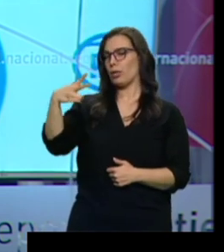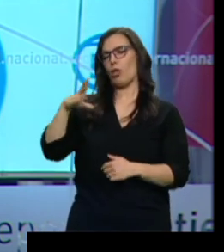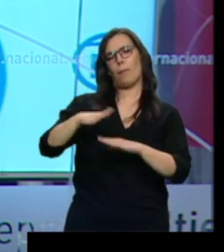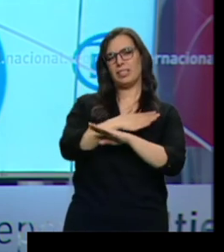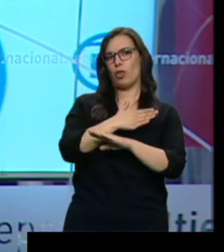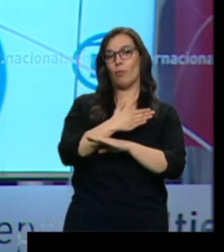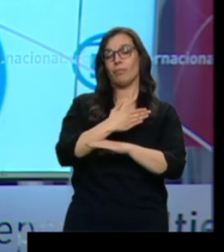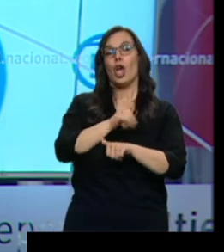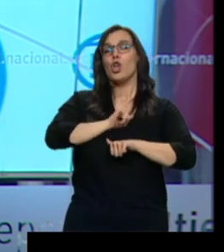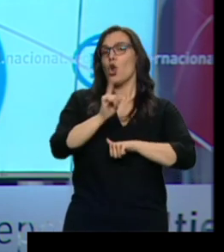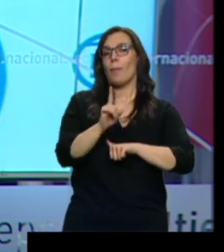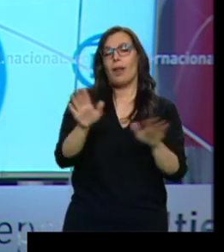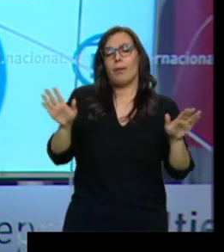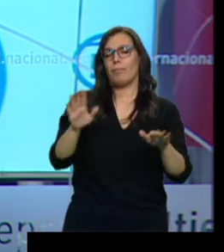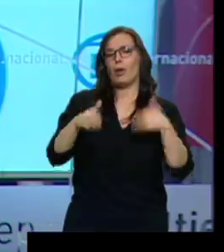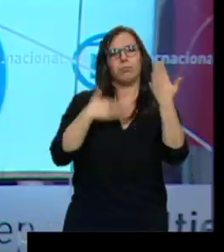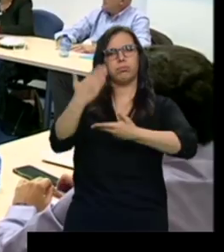nuevo partido y que sale a ganar.